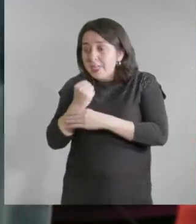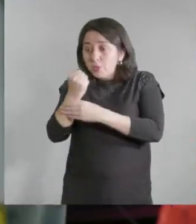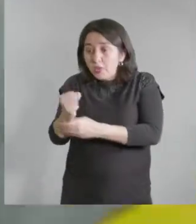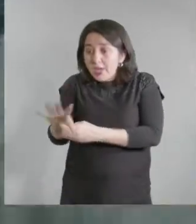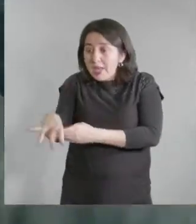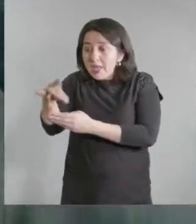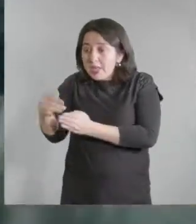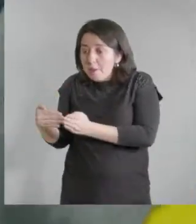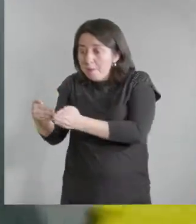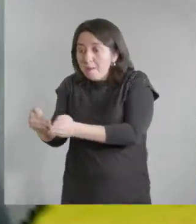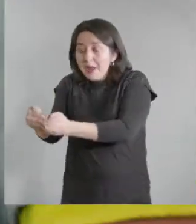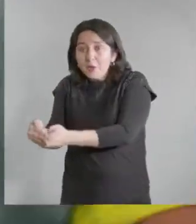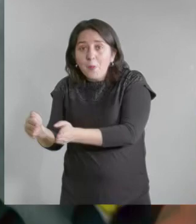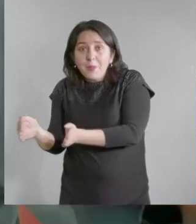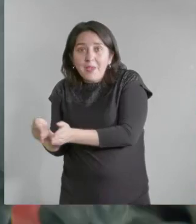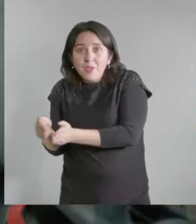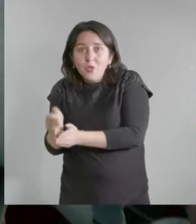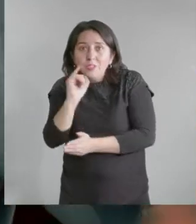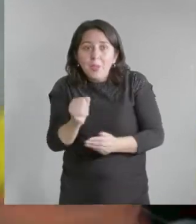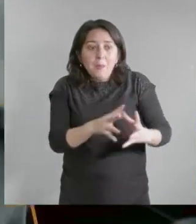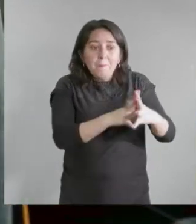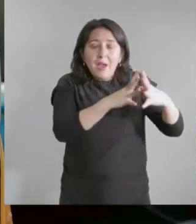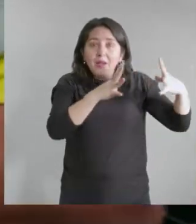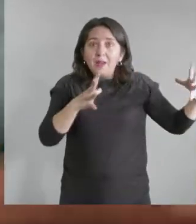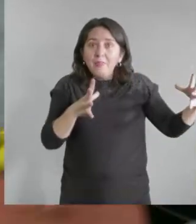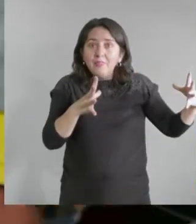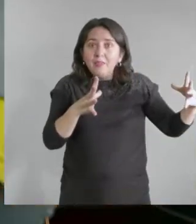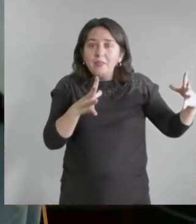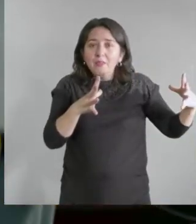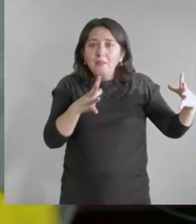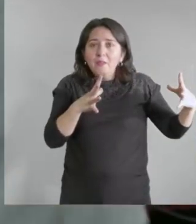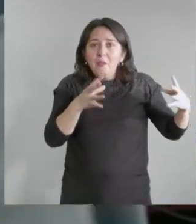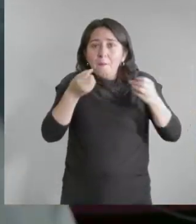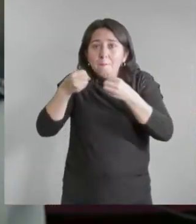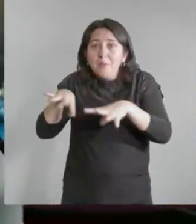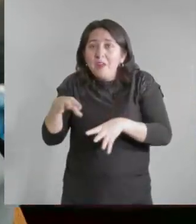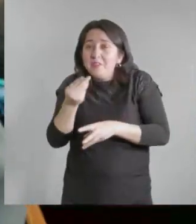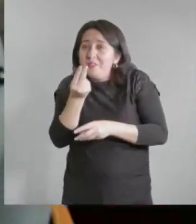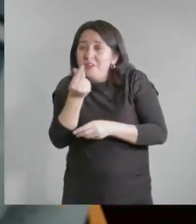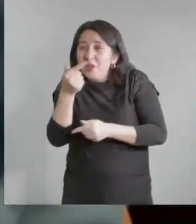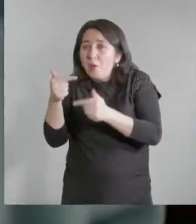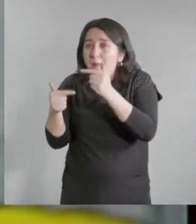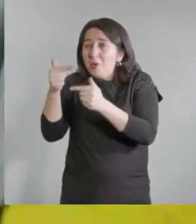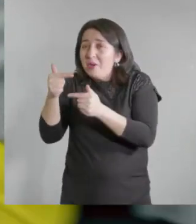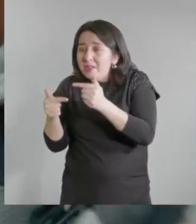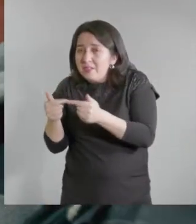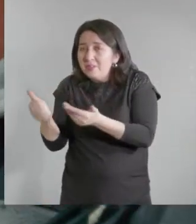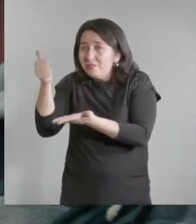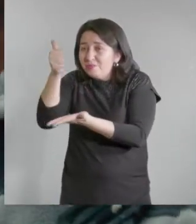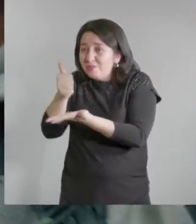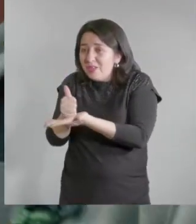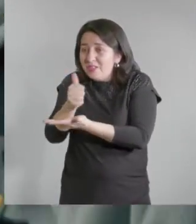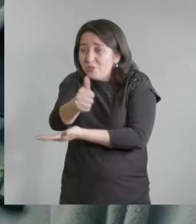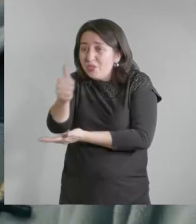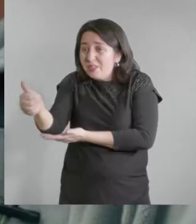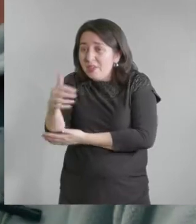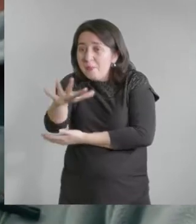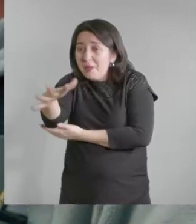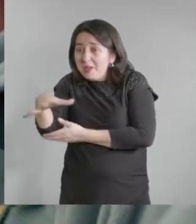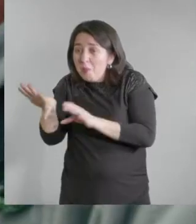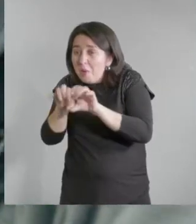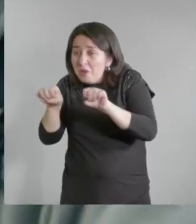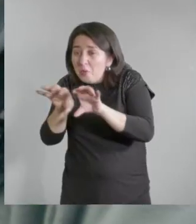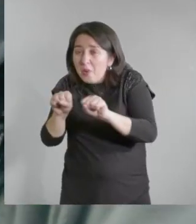Nunca le van a dar el favor al más pequeño, siempre se la va a llevar el más grande. Ellos pierden si se pierden la pesca de arrastro, pierden los políticos, pierden los grandes. Como te digo, también